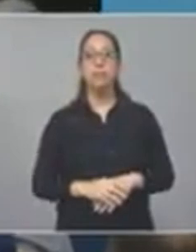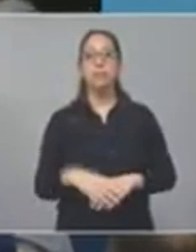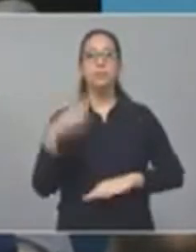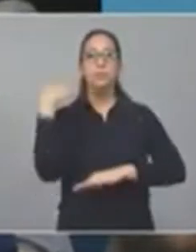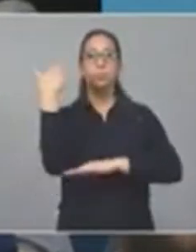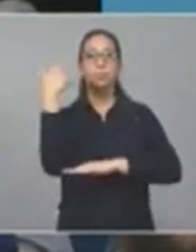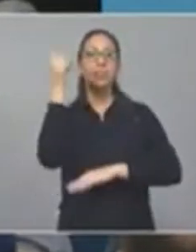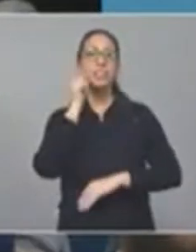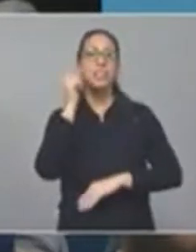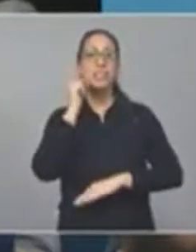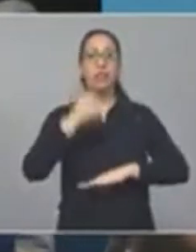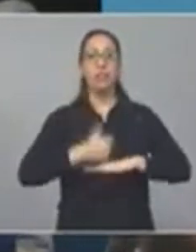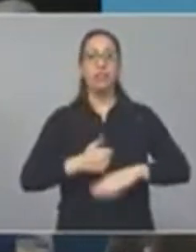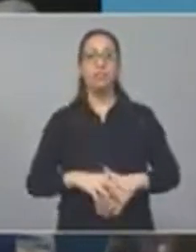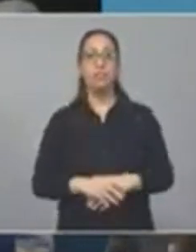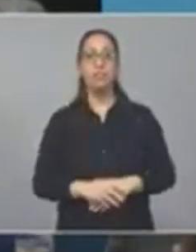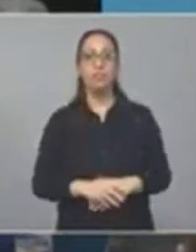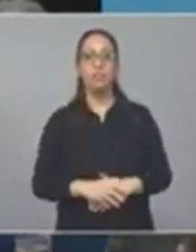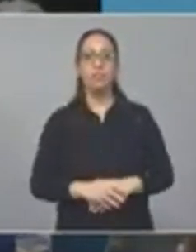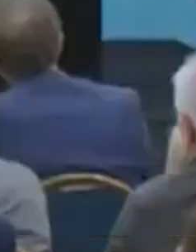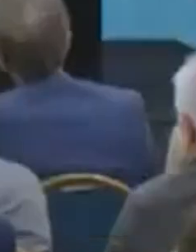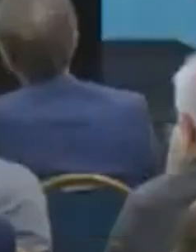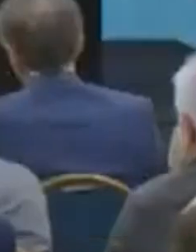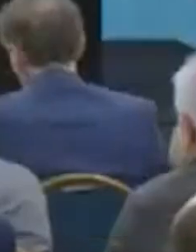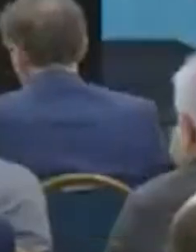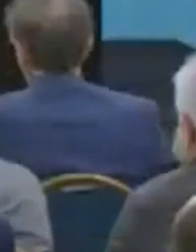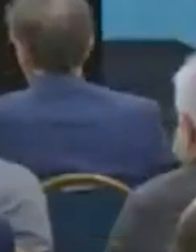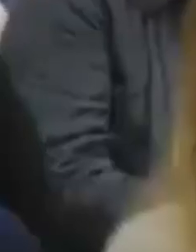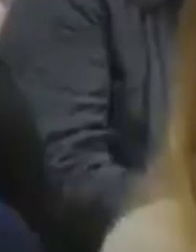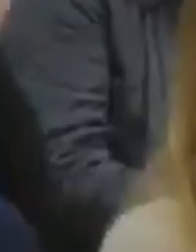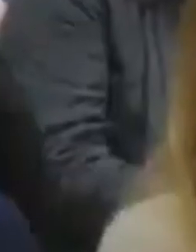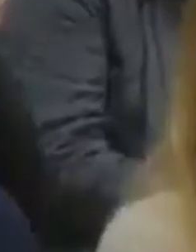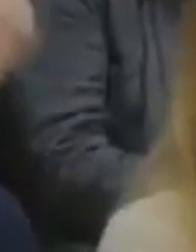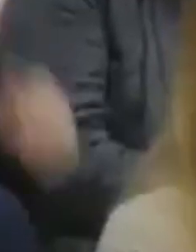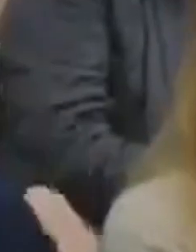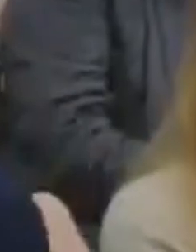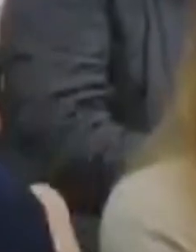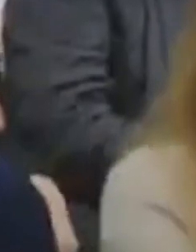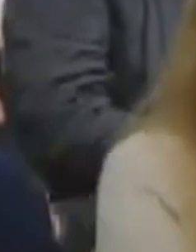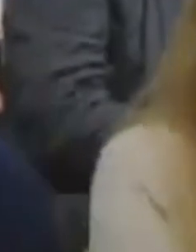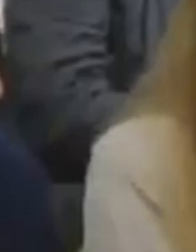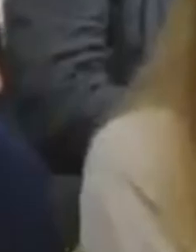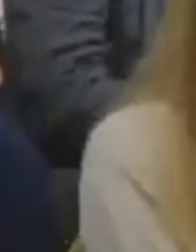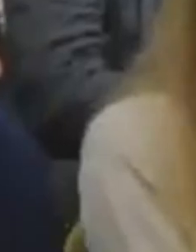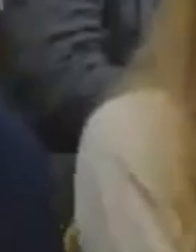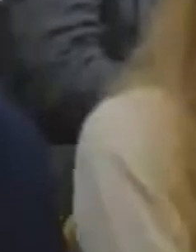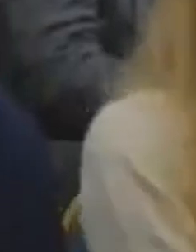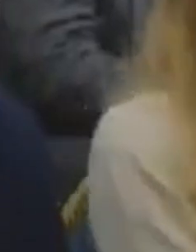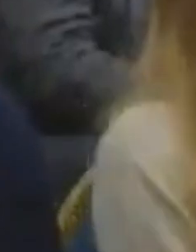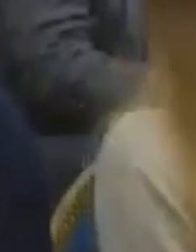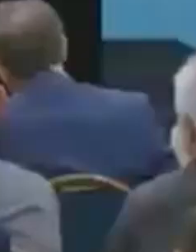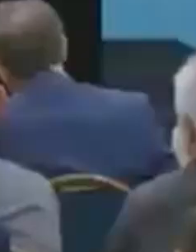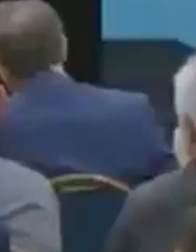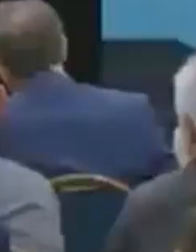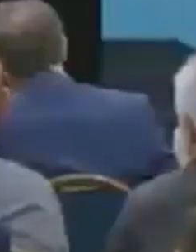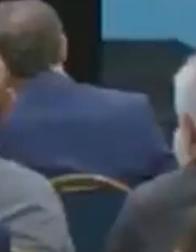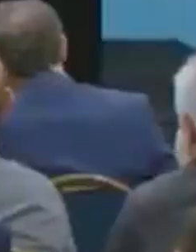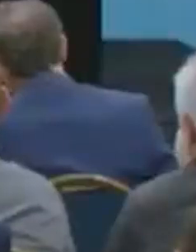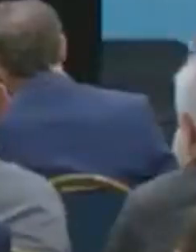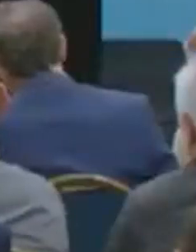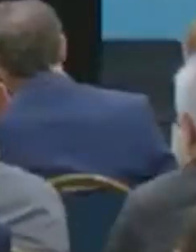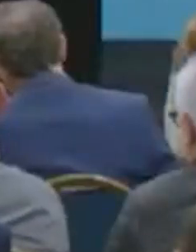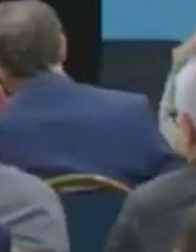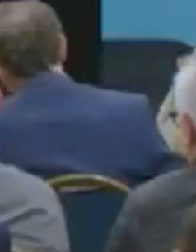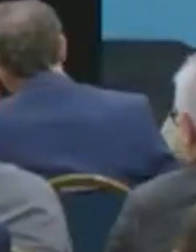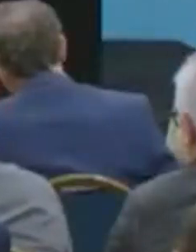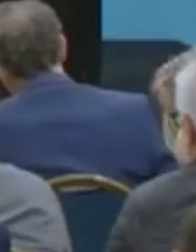Kicillof. Bueno, muchas gracias. Buenas tardes a todos y a todas. Muchas gracias por venirse de